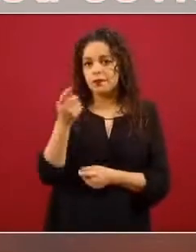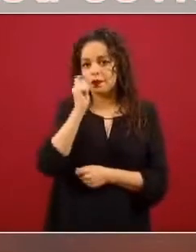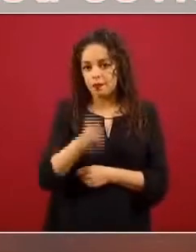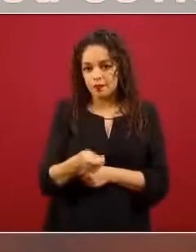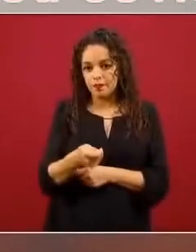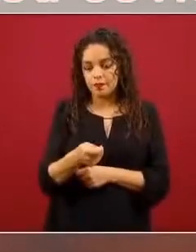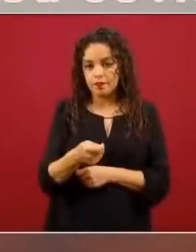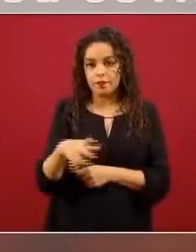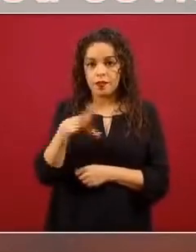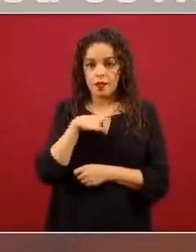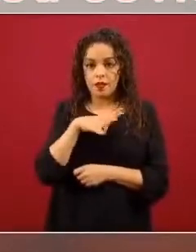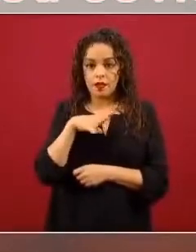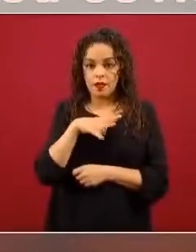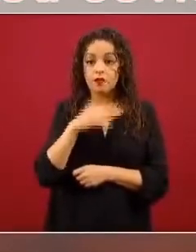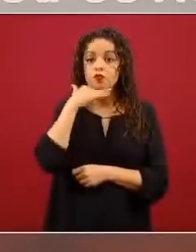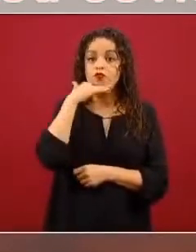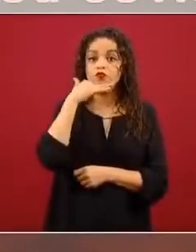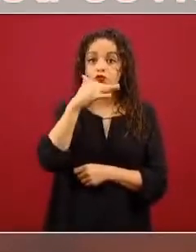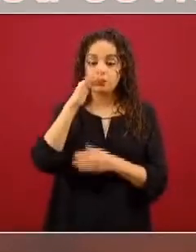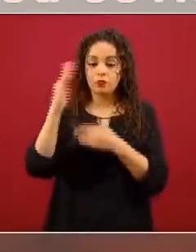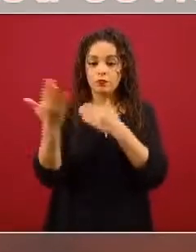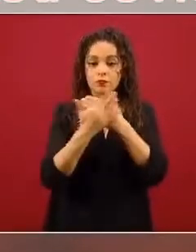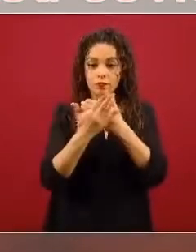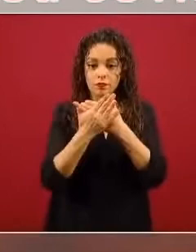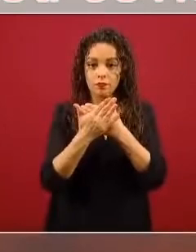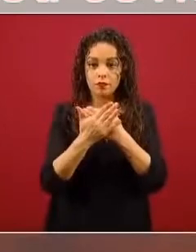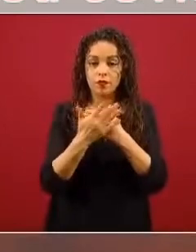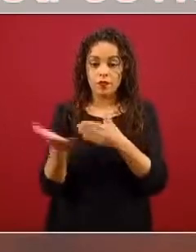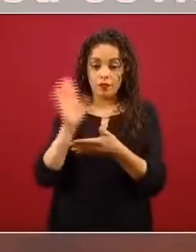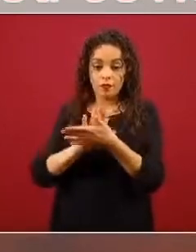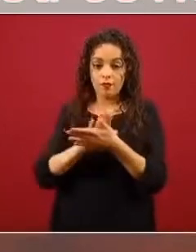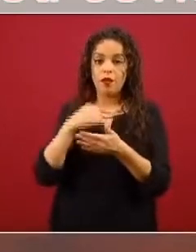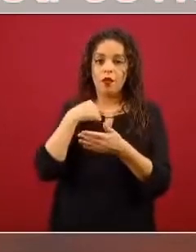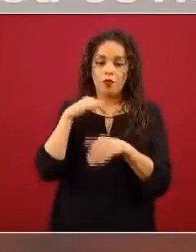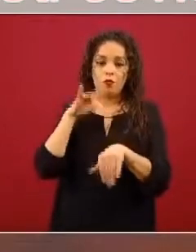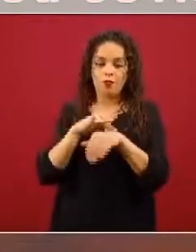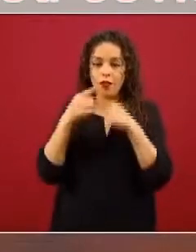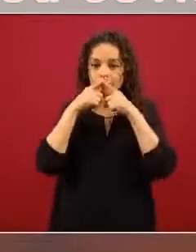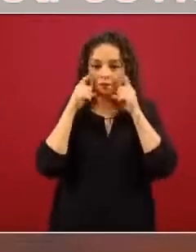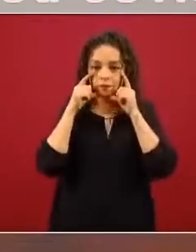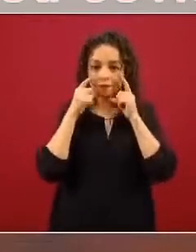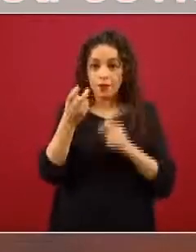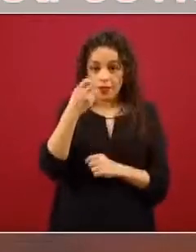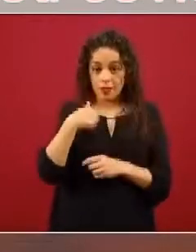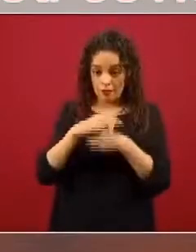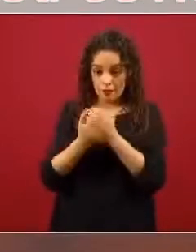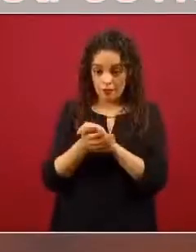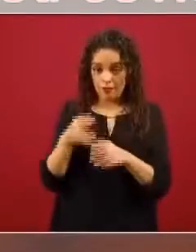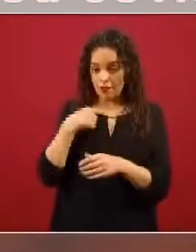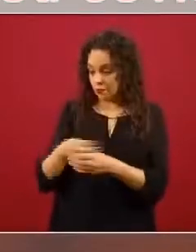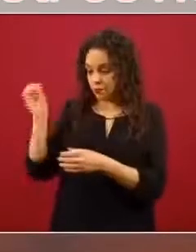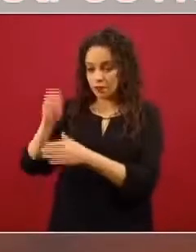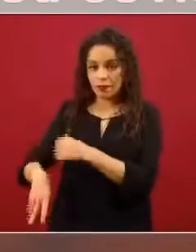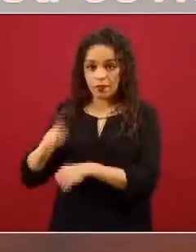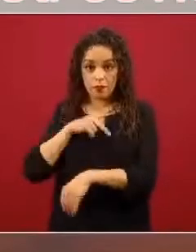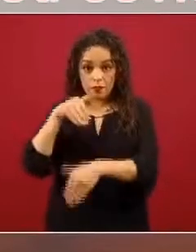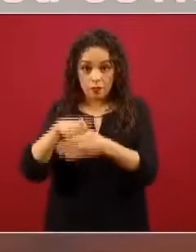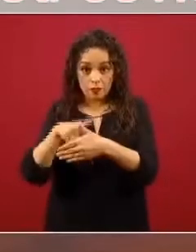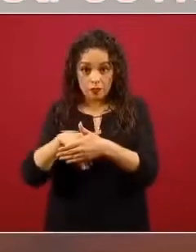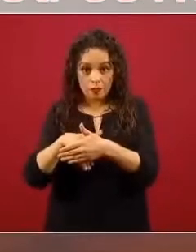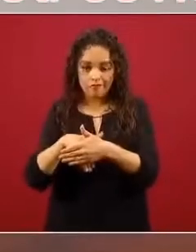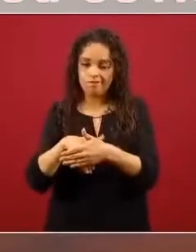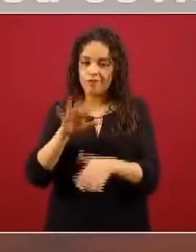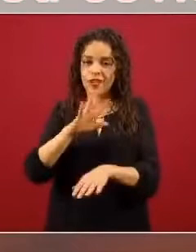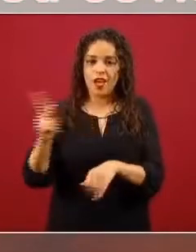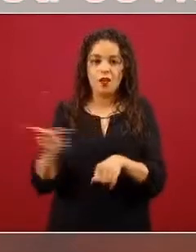contaminada y un área que estuvo a mi lado. Si yo esto, la hago bolita y la meto en mi bolsa, primero me contaminé.